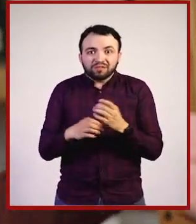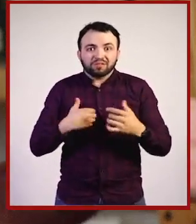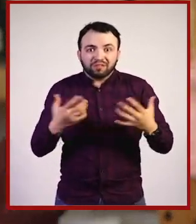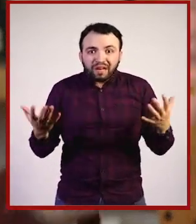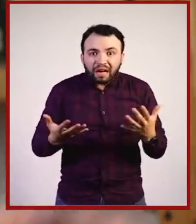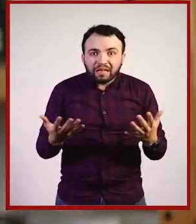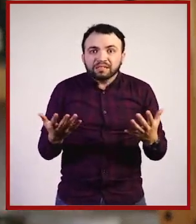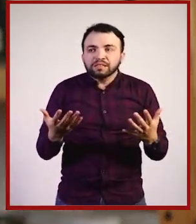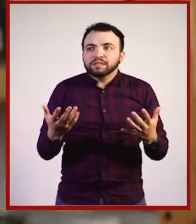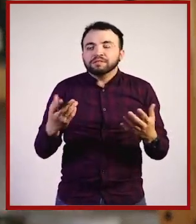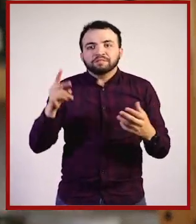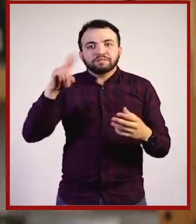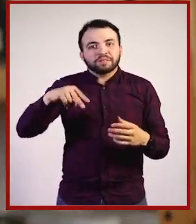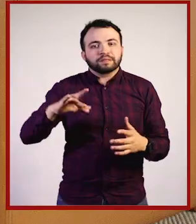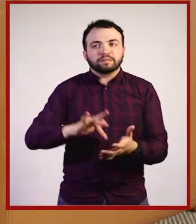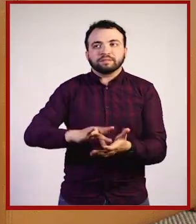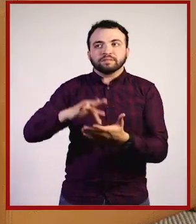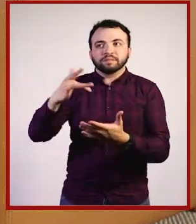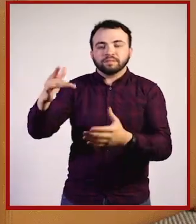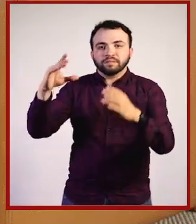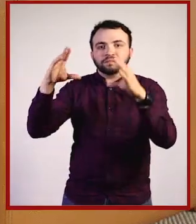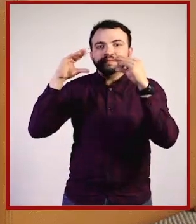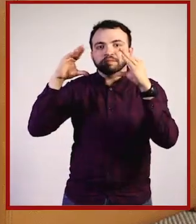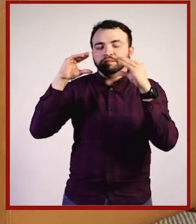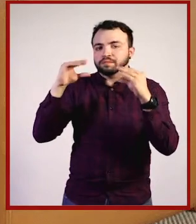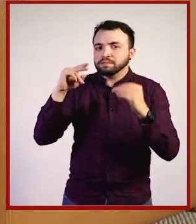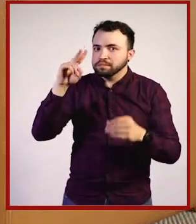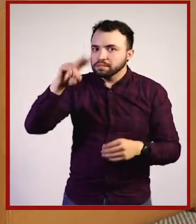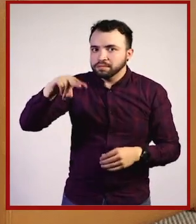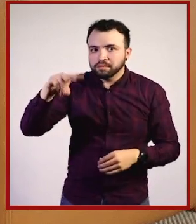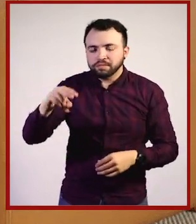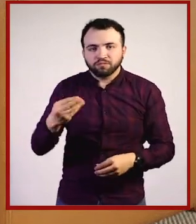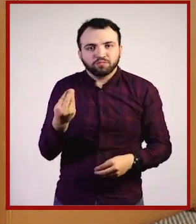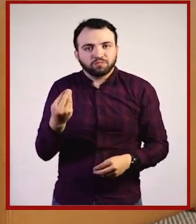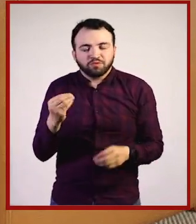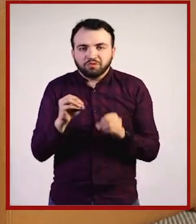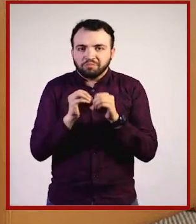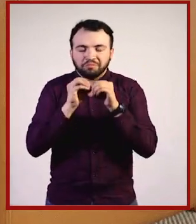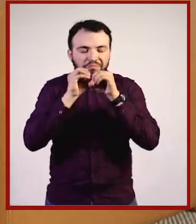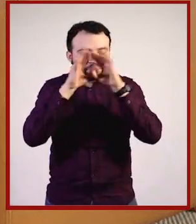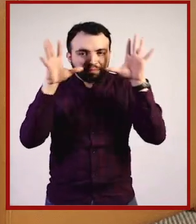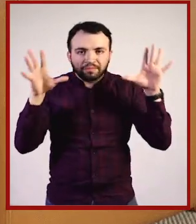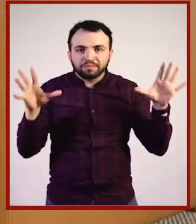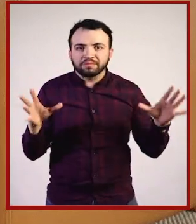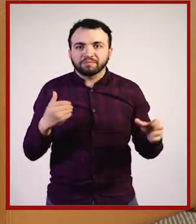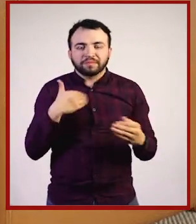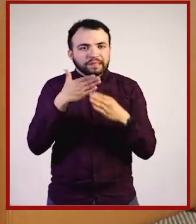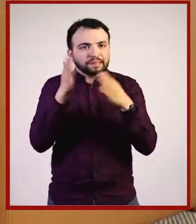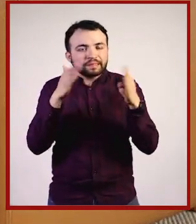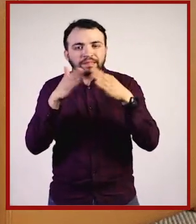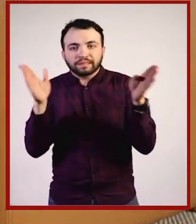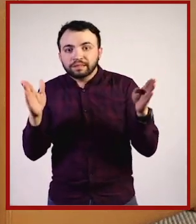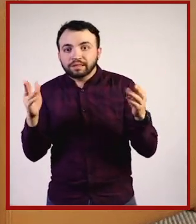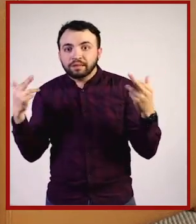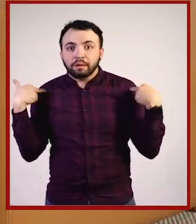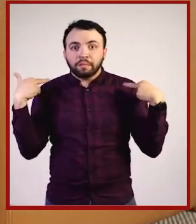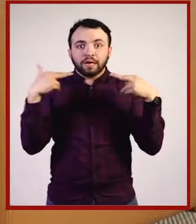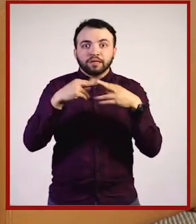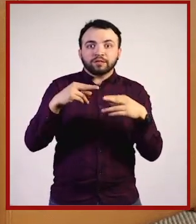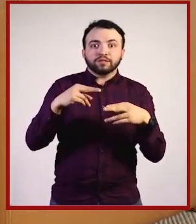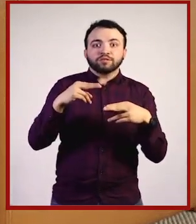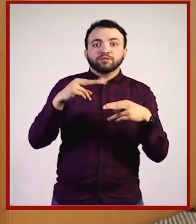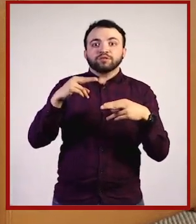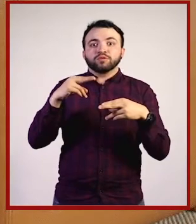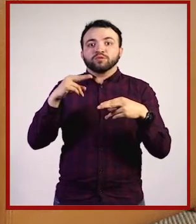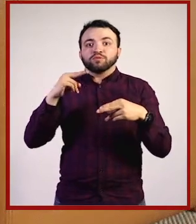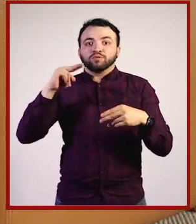enseñaron a leer y escribir, por ejemplo, cosas maravillosas, hasta los maestros que tuve ya en la universidad,